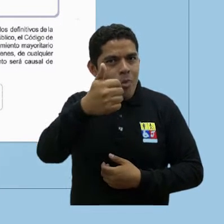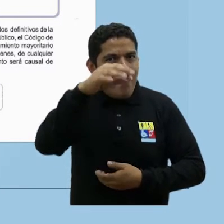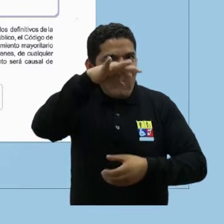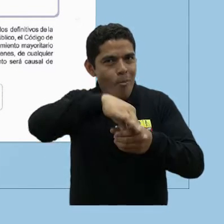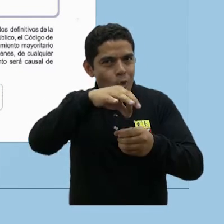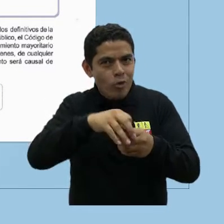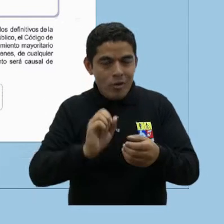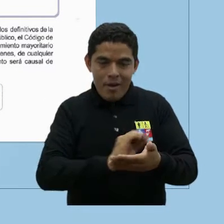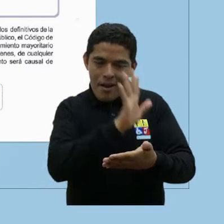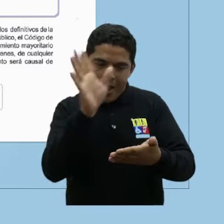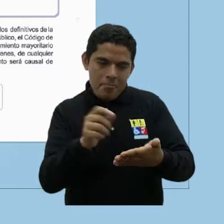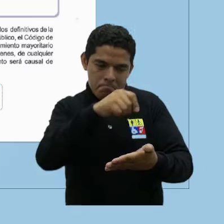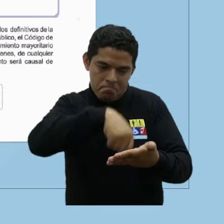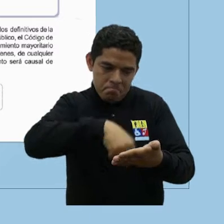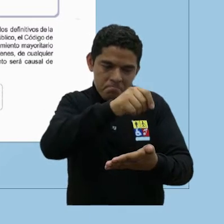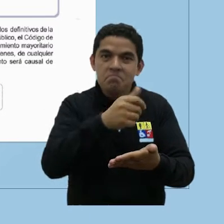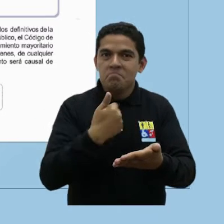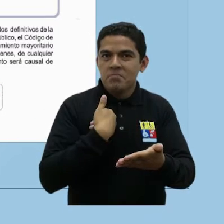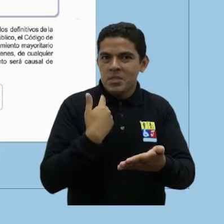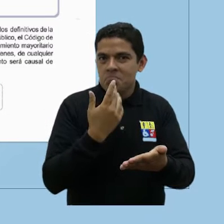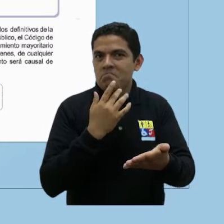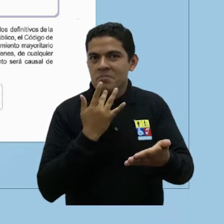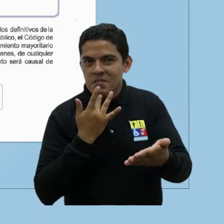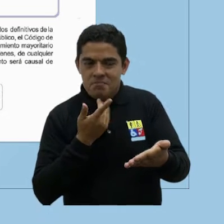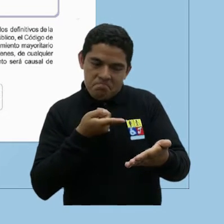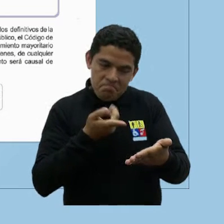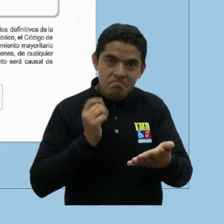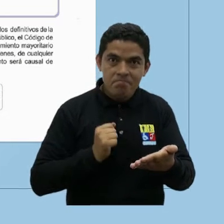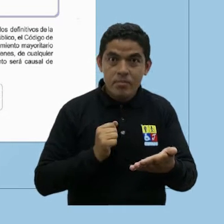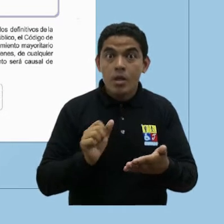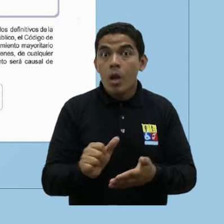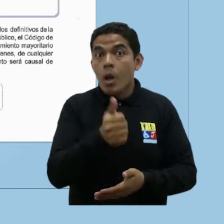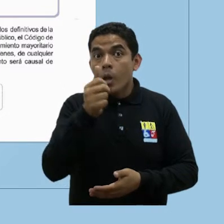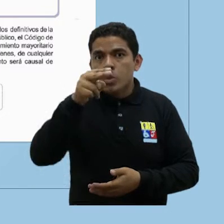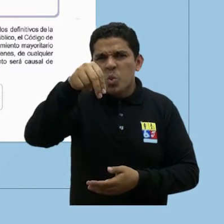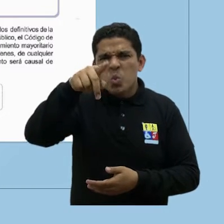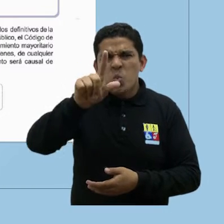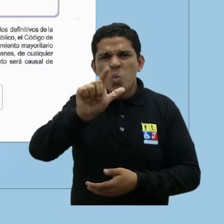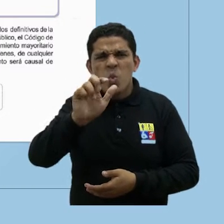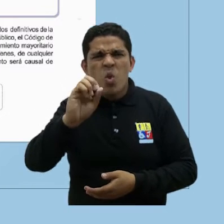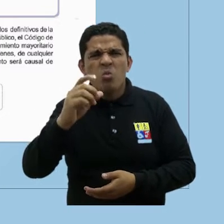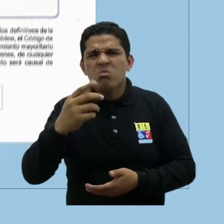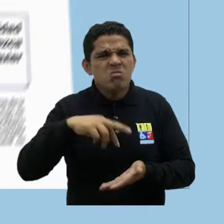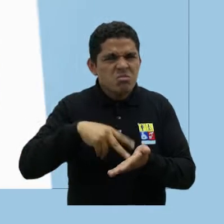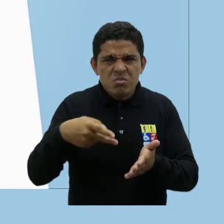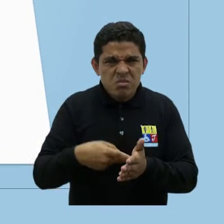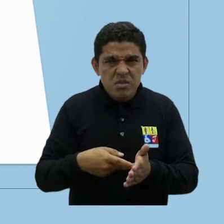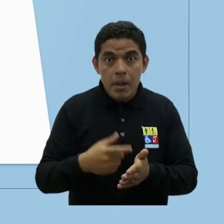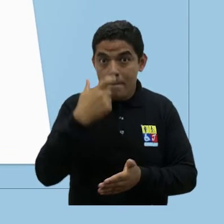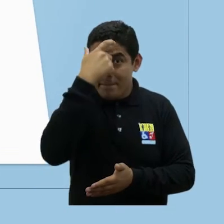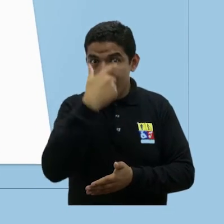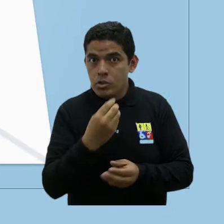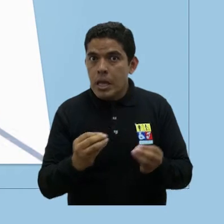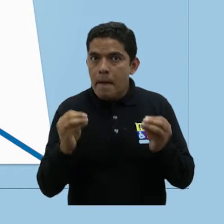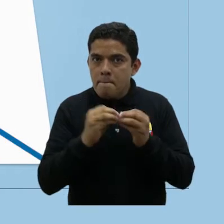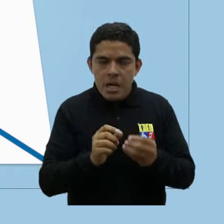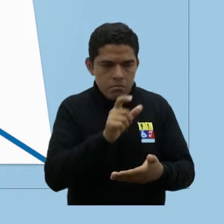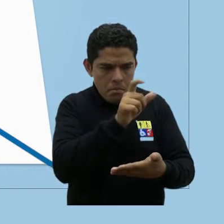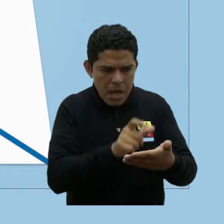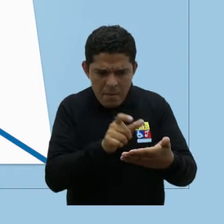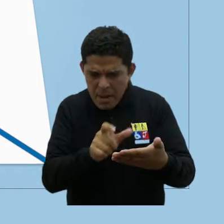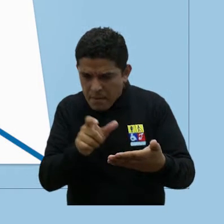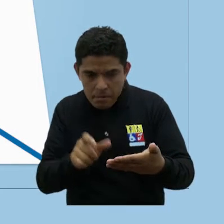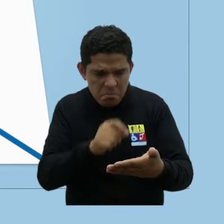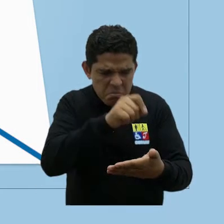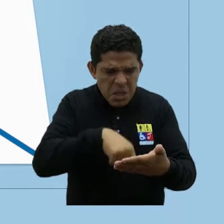de la papeleta de forma clara y precisa en el casillero de su preferencia. Un voto se considera nulo cuando el sufragante marca un número mayor de las